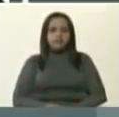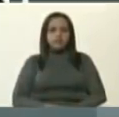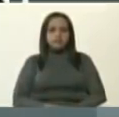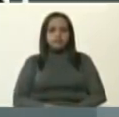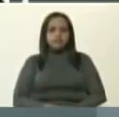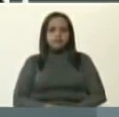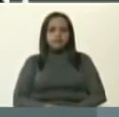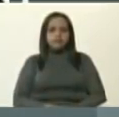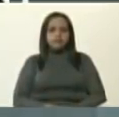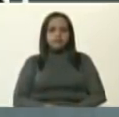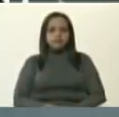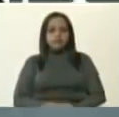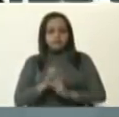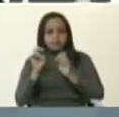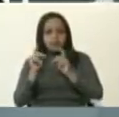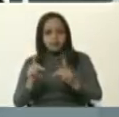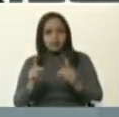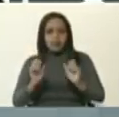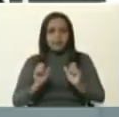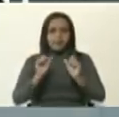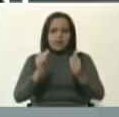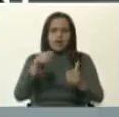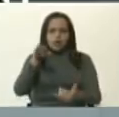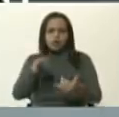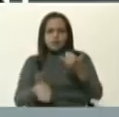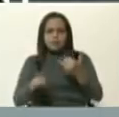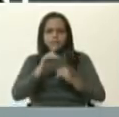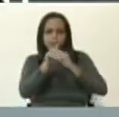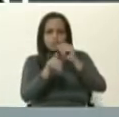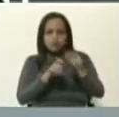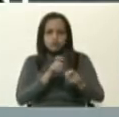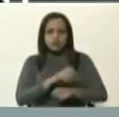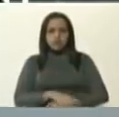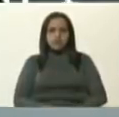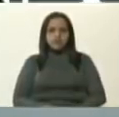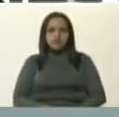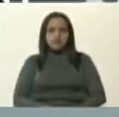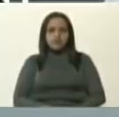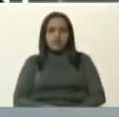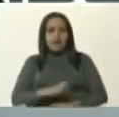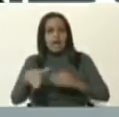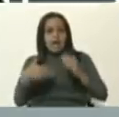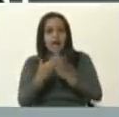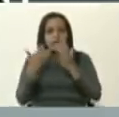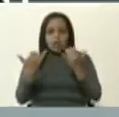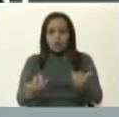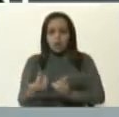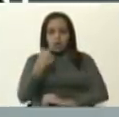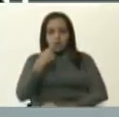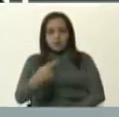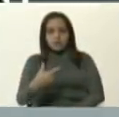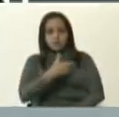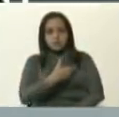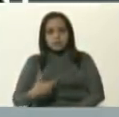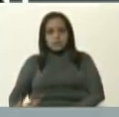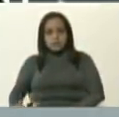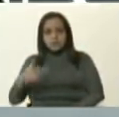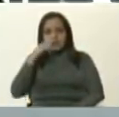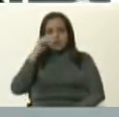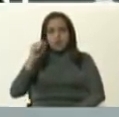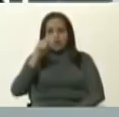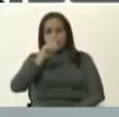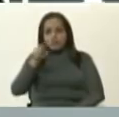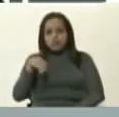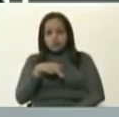Fíjate, voy a empezar por la última pregunta. Hasta ahora, como lo ha dicho el presidente, nuestro mapa